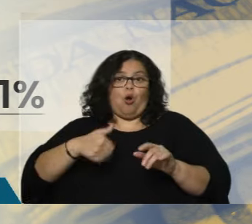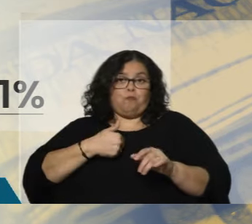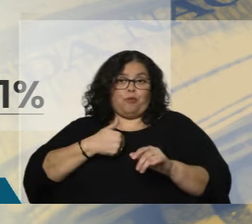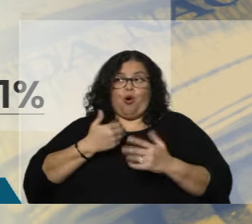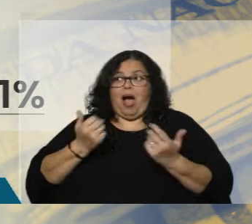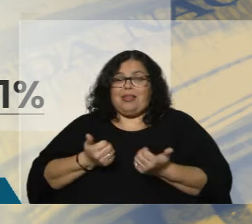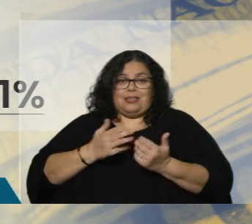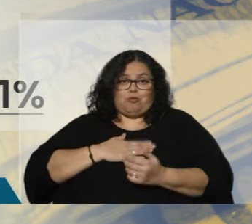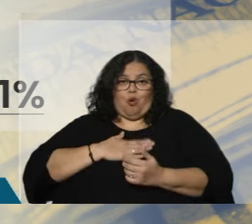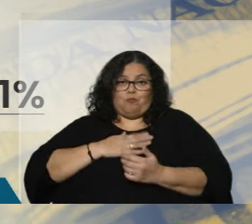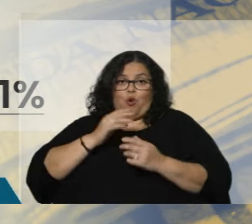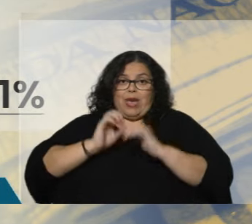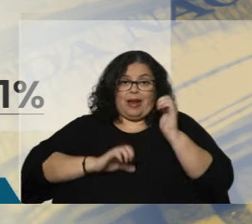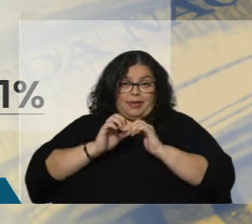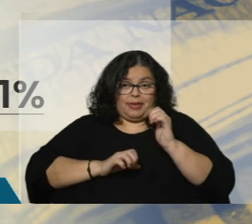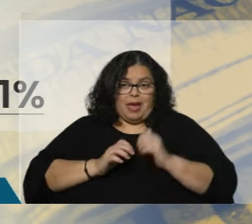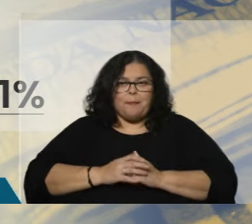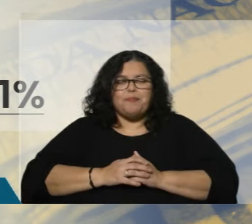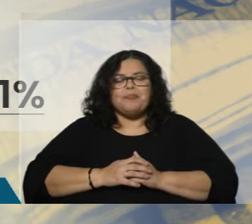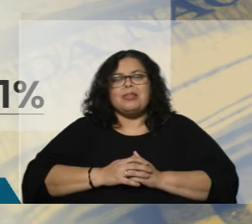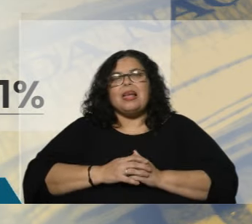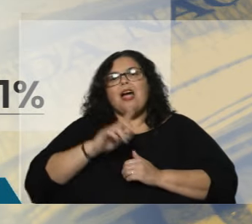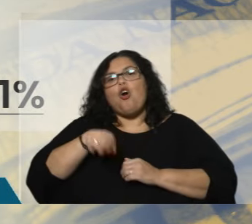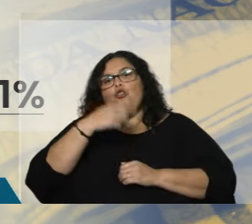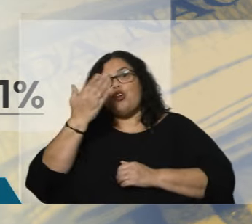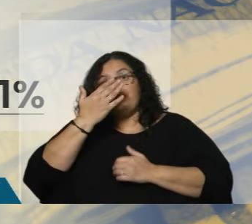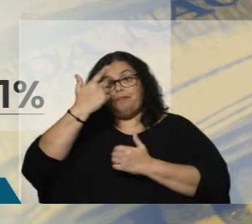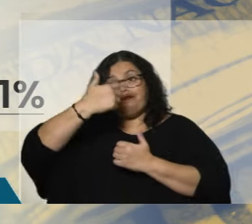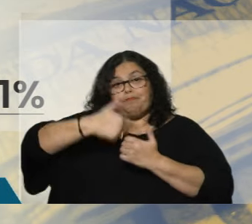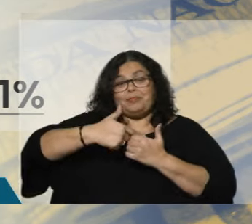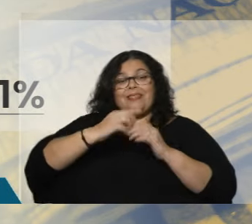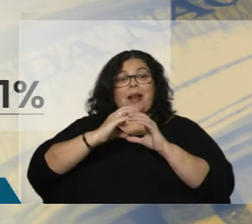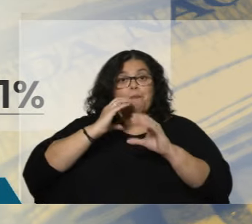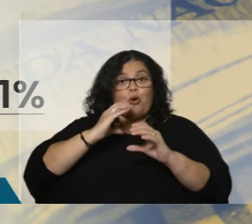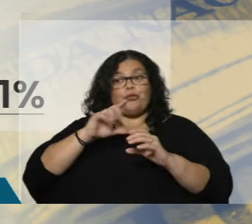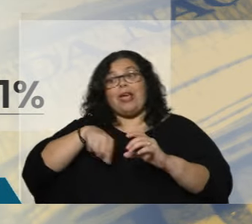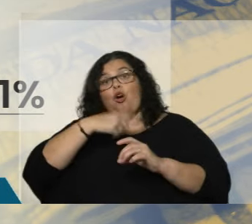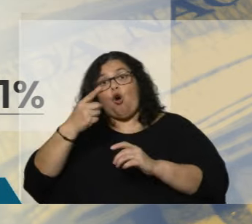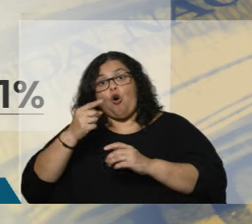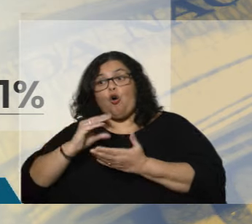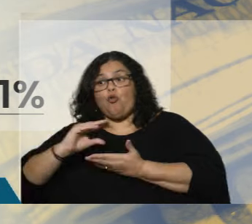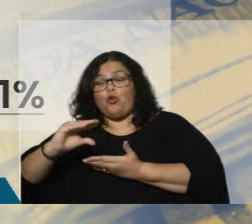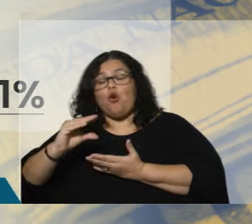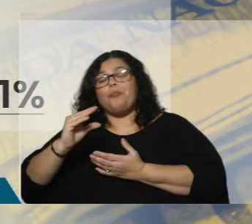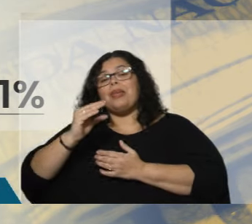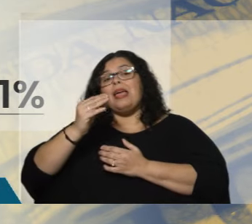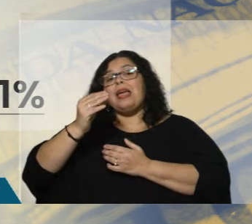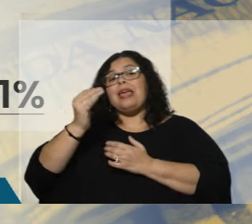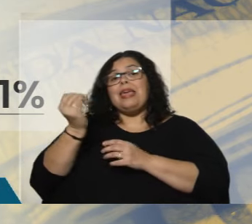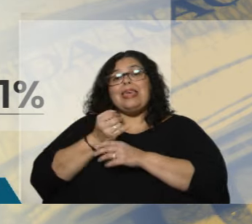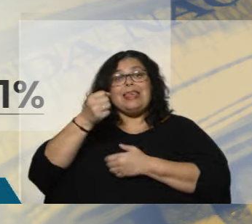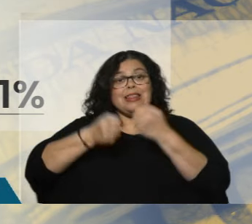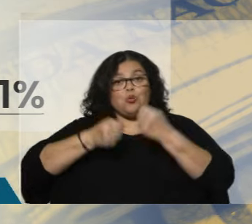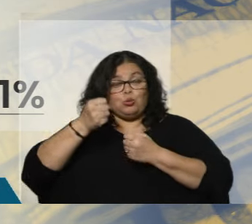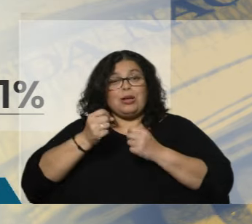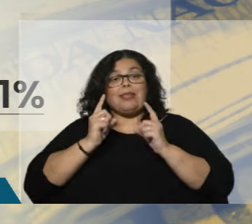Y los energéticos fósiles, una parte va al consumo en el transporte, otra parte a la industria y los hogares, en este último caso, especialmente la